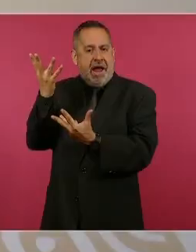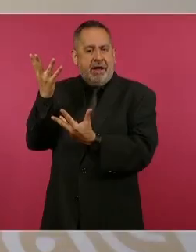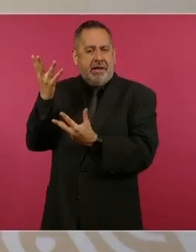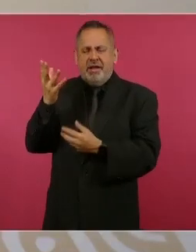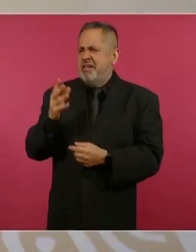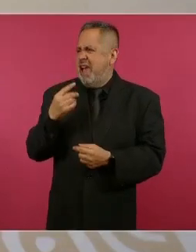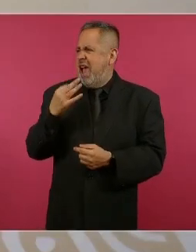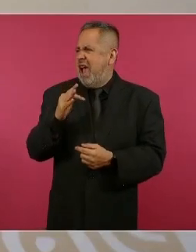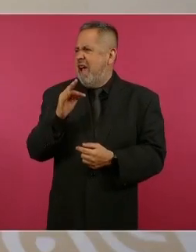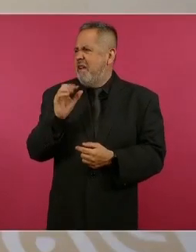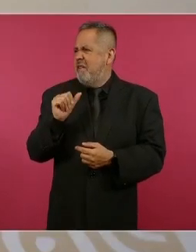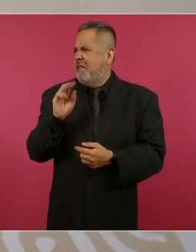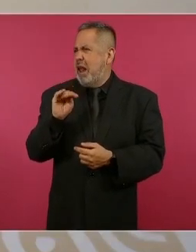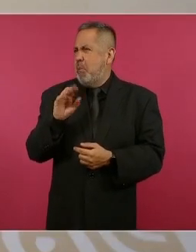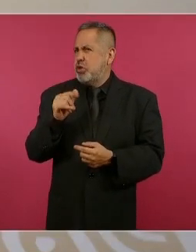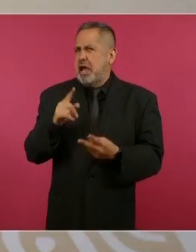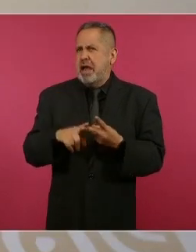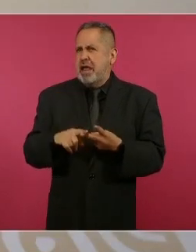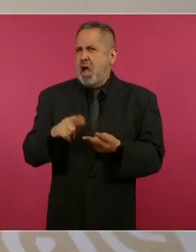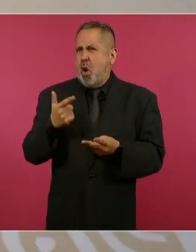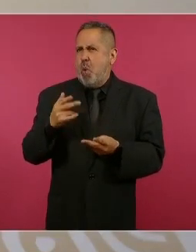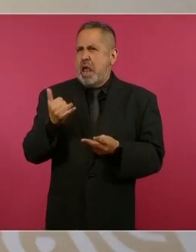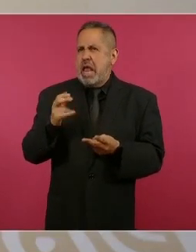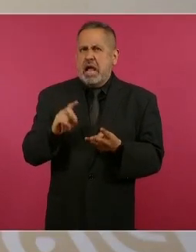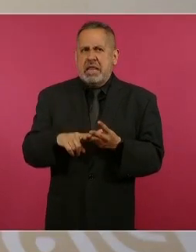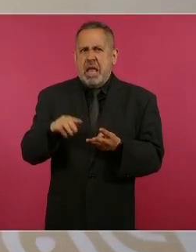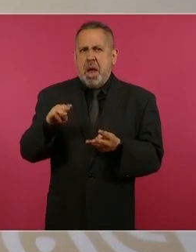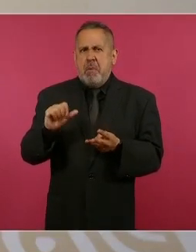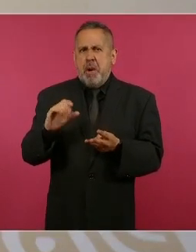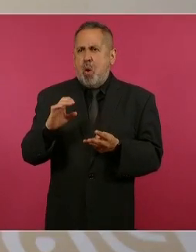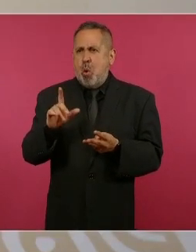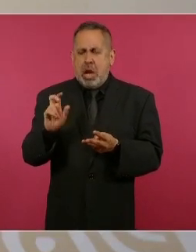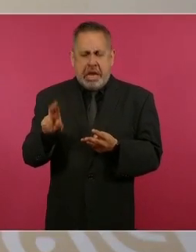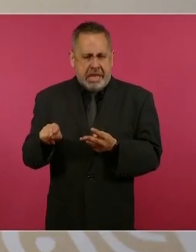flamboyán, guayacán, maculí.